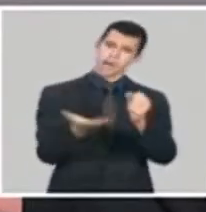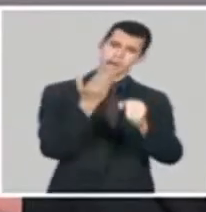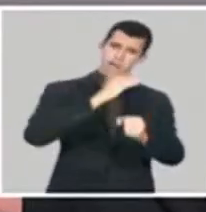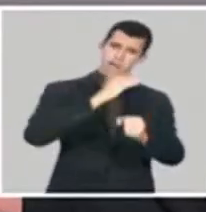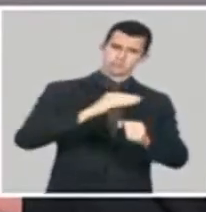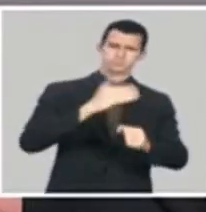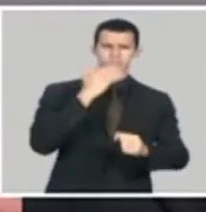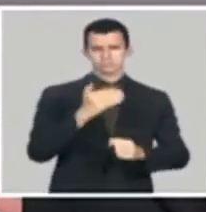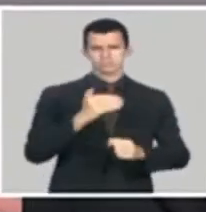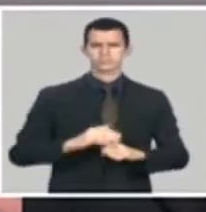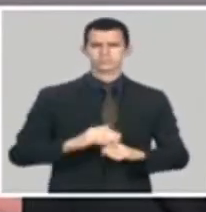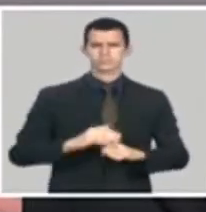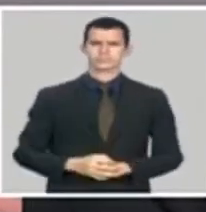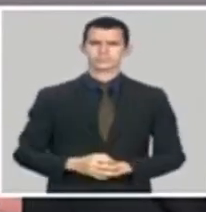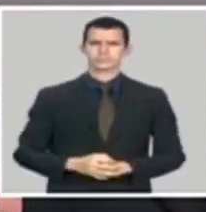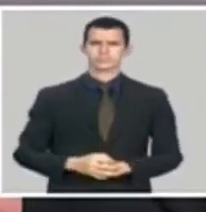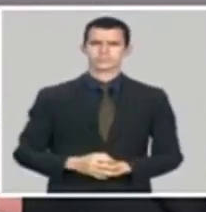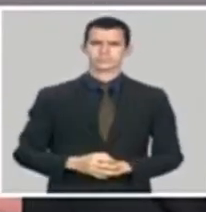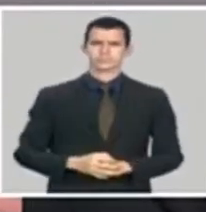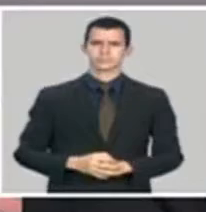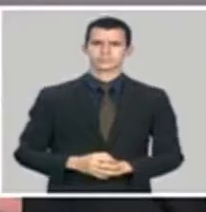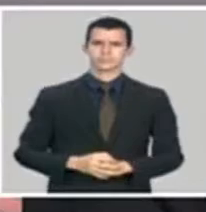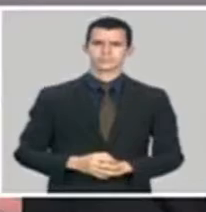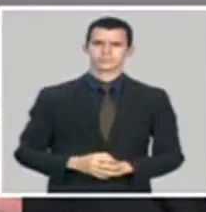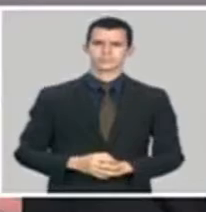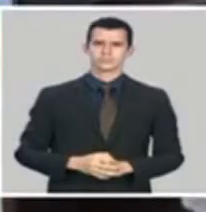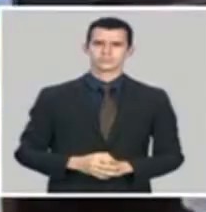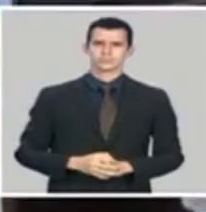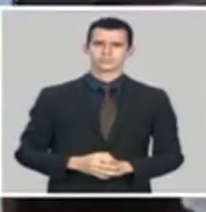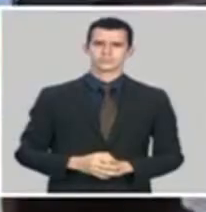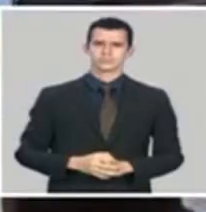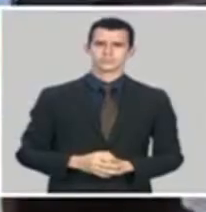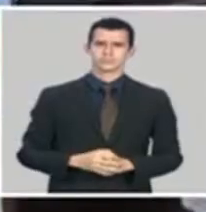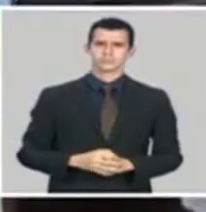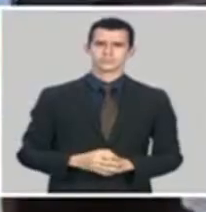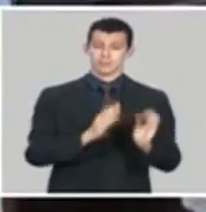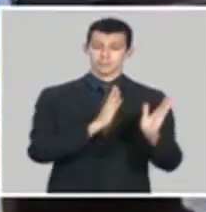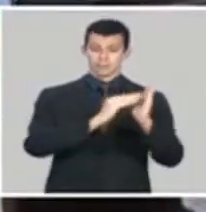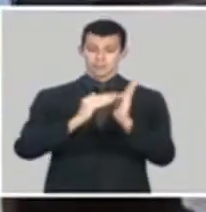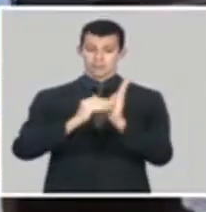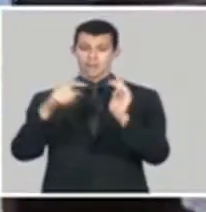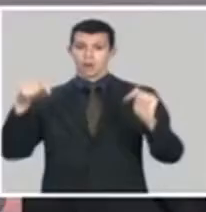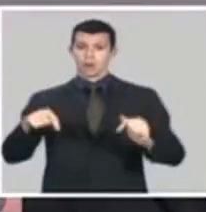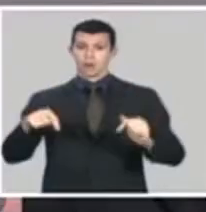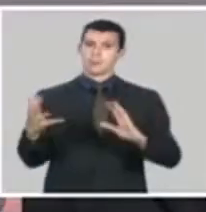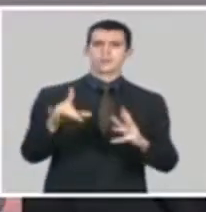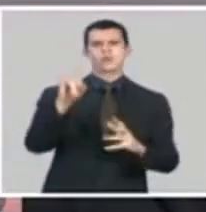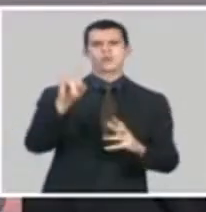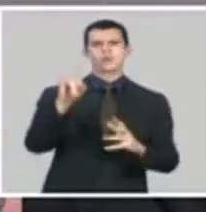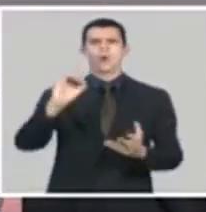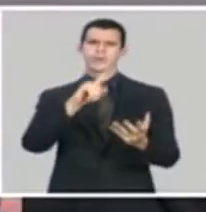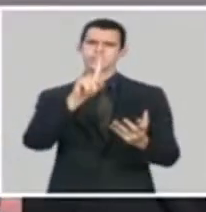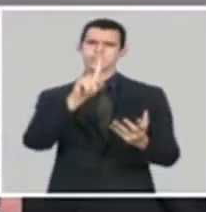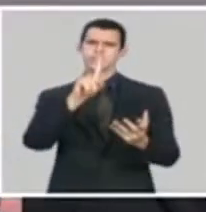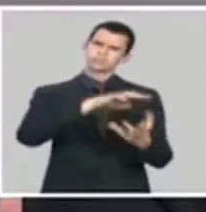caña, sobrepasan las 90 toneladas por hectárea. Y hay provincias que no alcanzan el 32 toneladas. No alcanzan el 30.